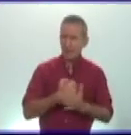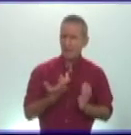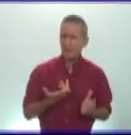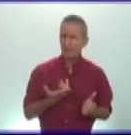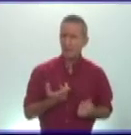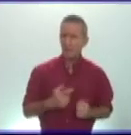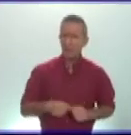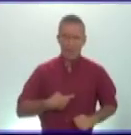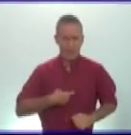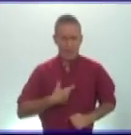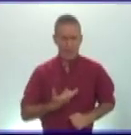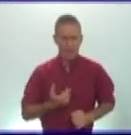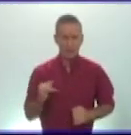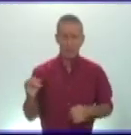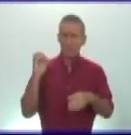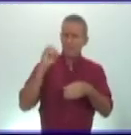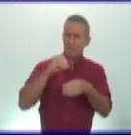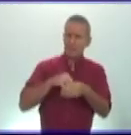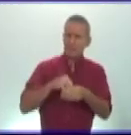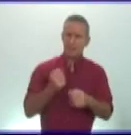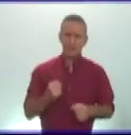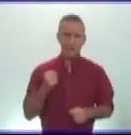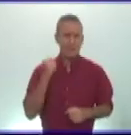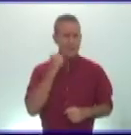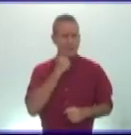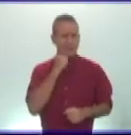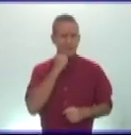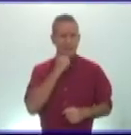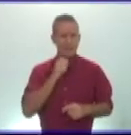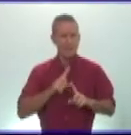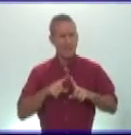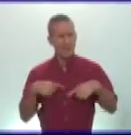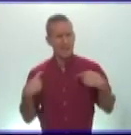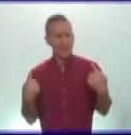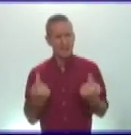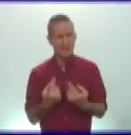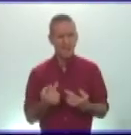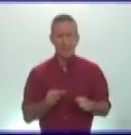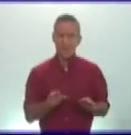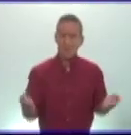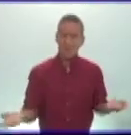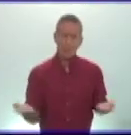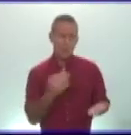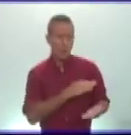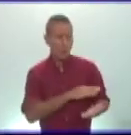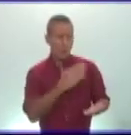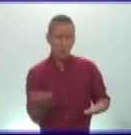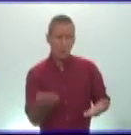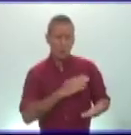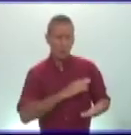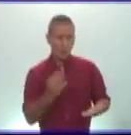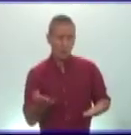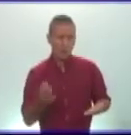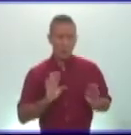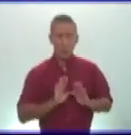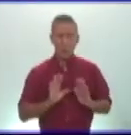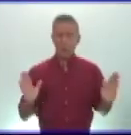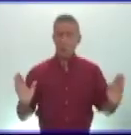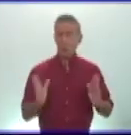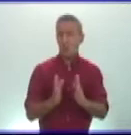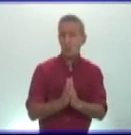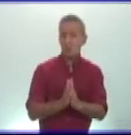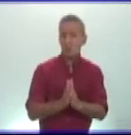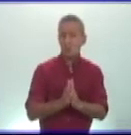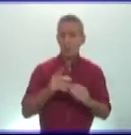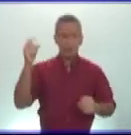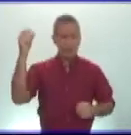una cultura más integral y una cultura más general pero también en el cuaderno complementario de la asignatura en el cuaderno